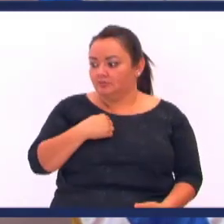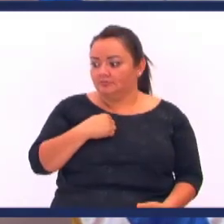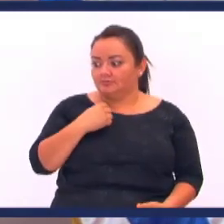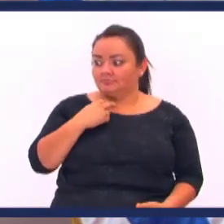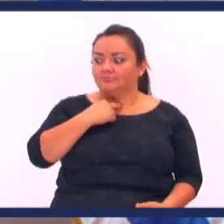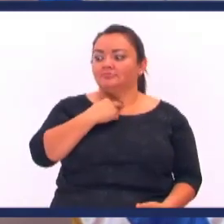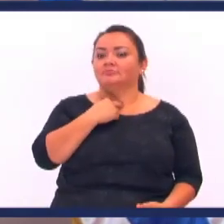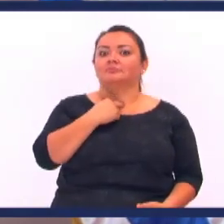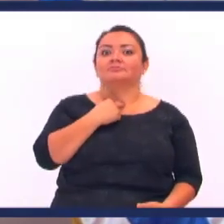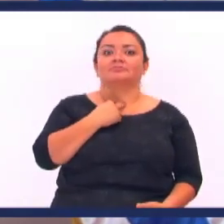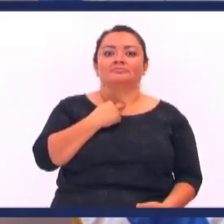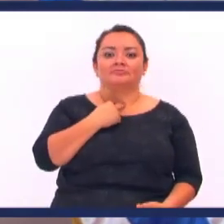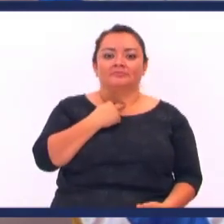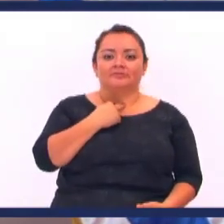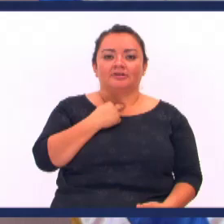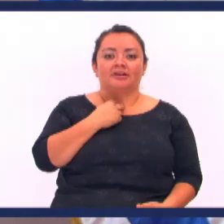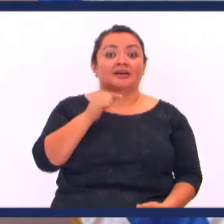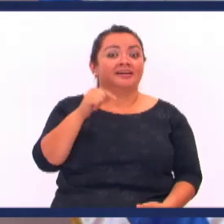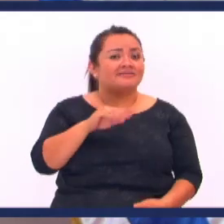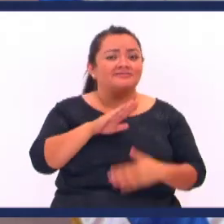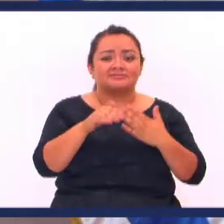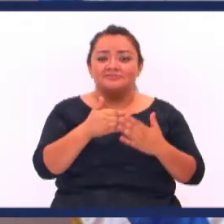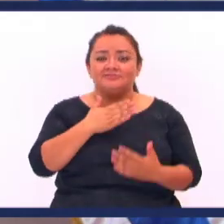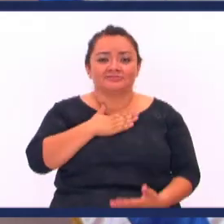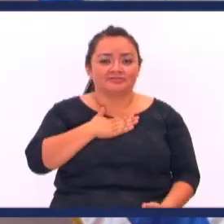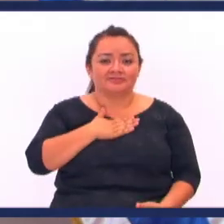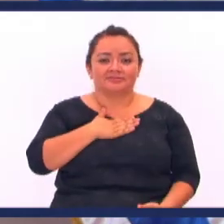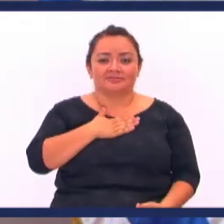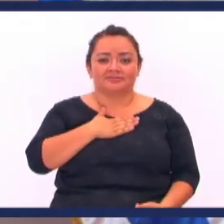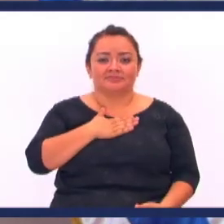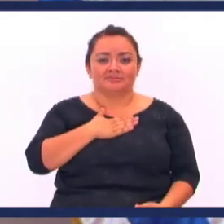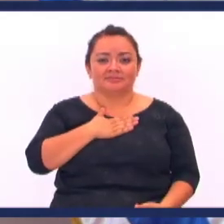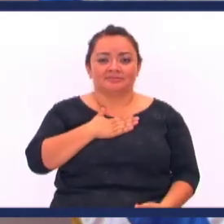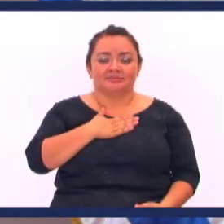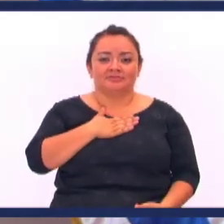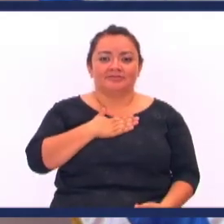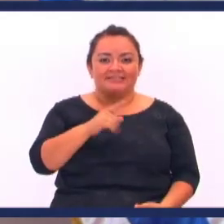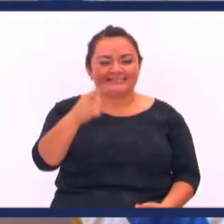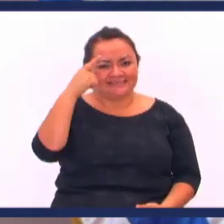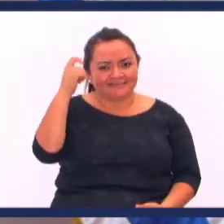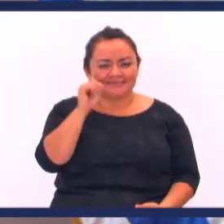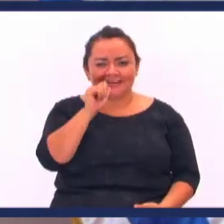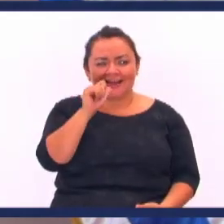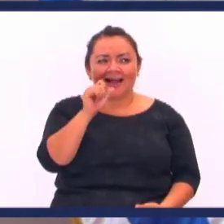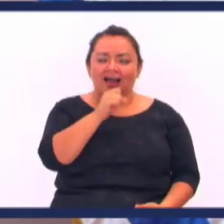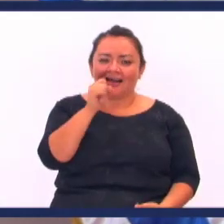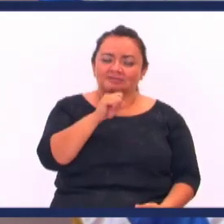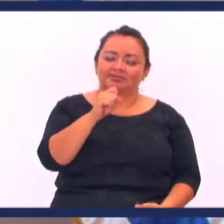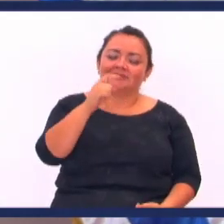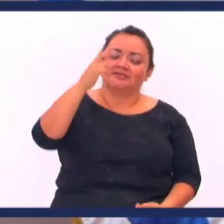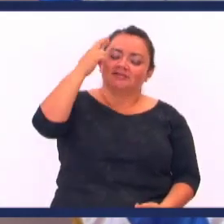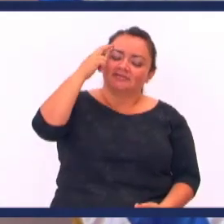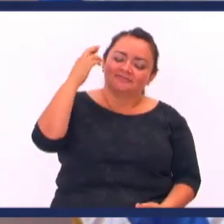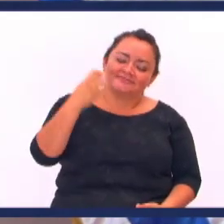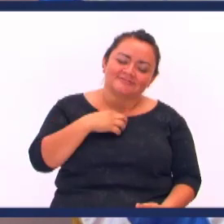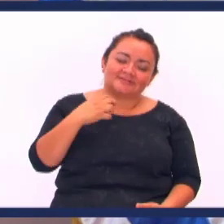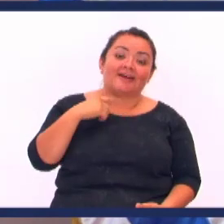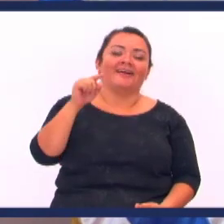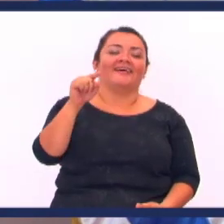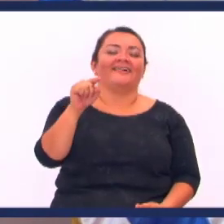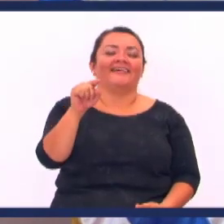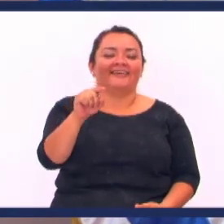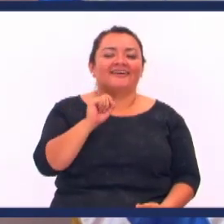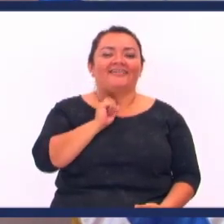Wow hermano Oiga lo que dijo Esto es todo Lo que tengo Pastor Razón de vivir Me diste cuando